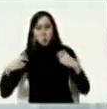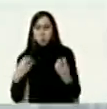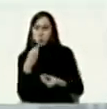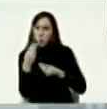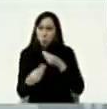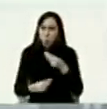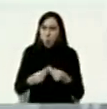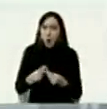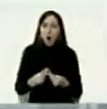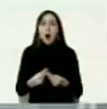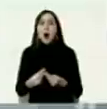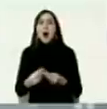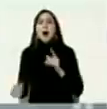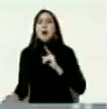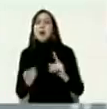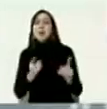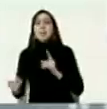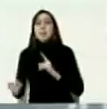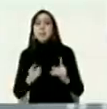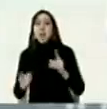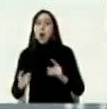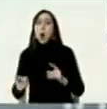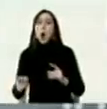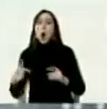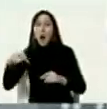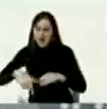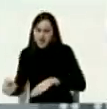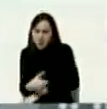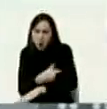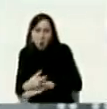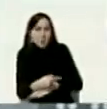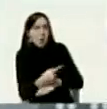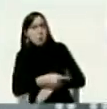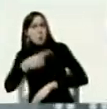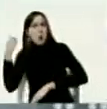con el gobierno bolivariano